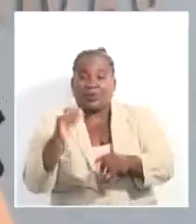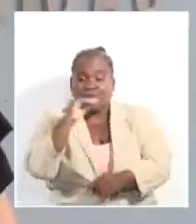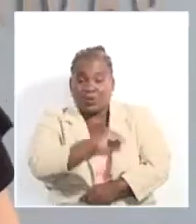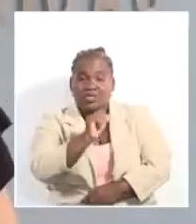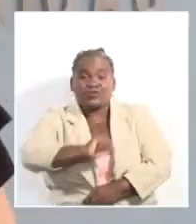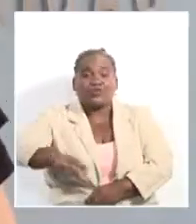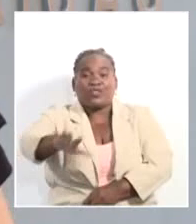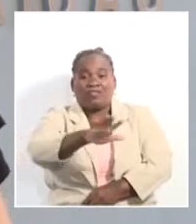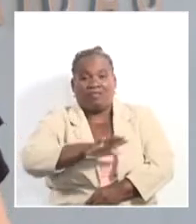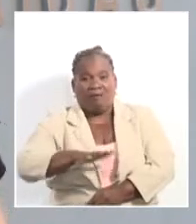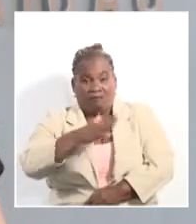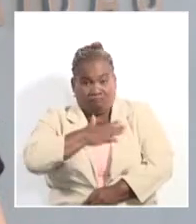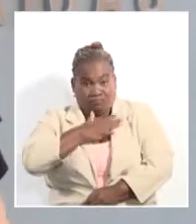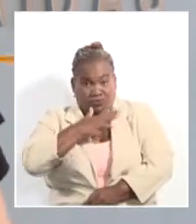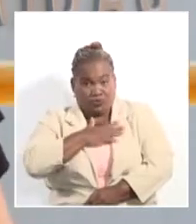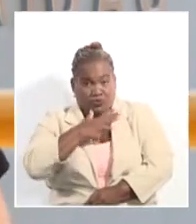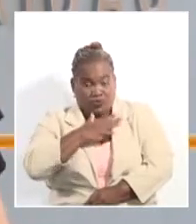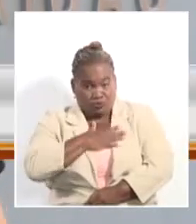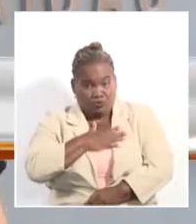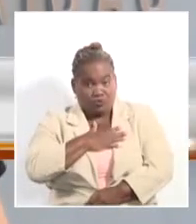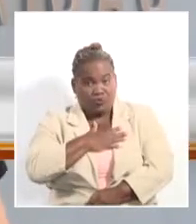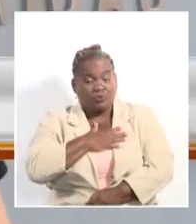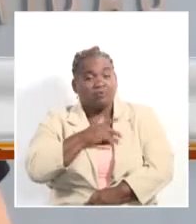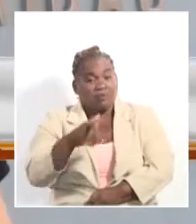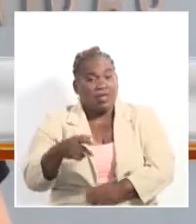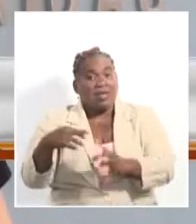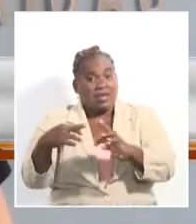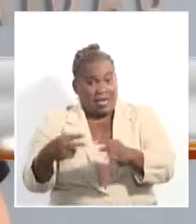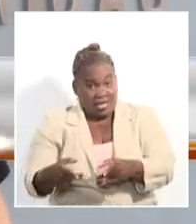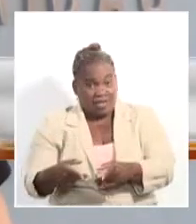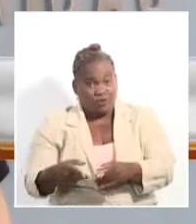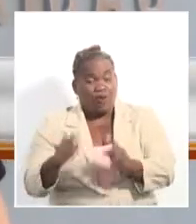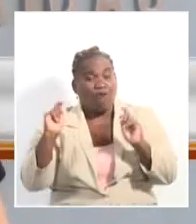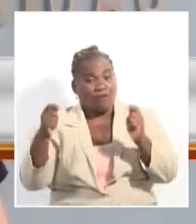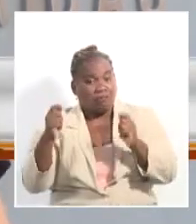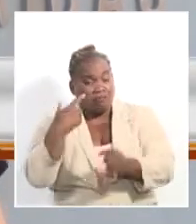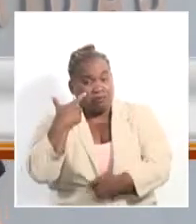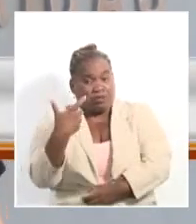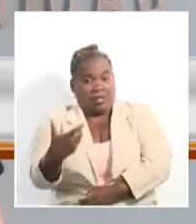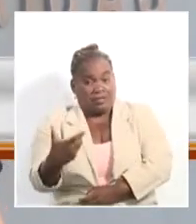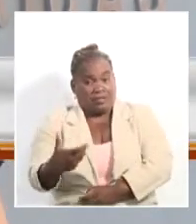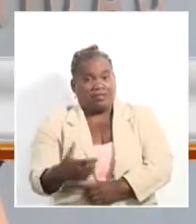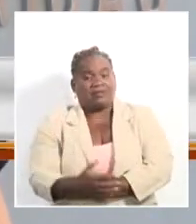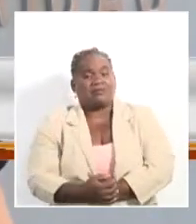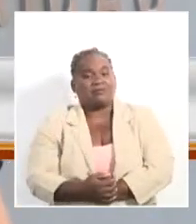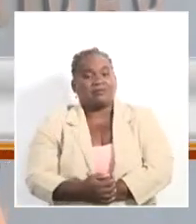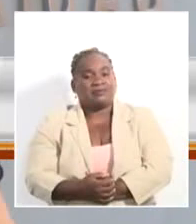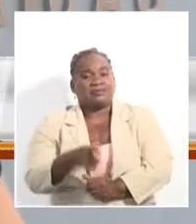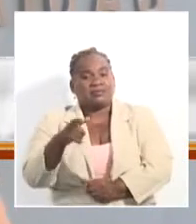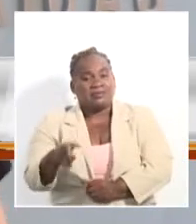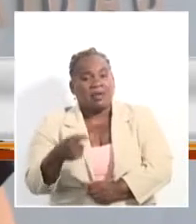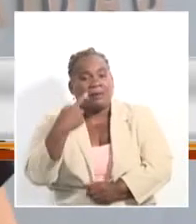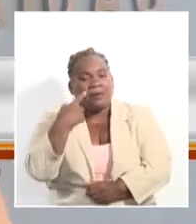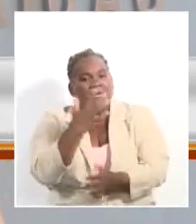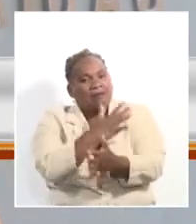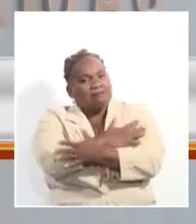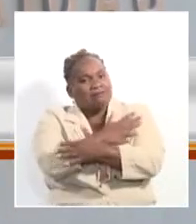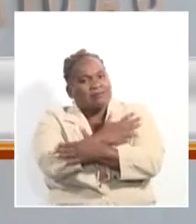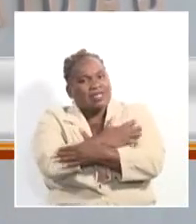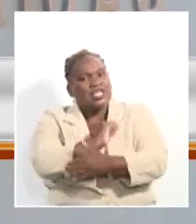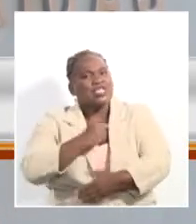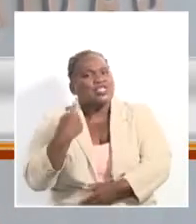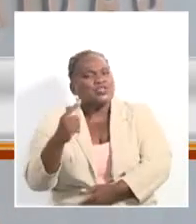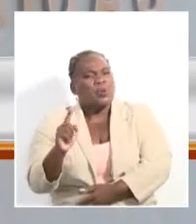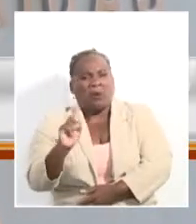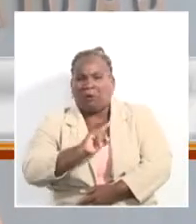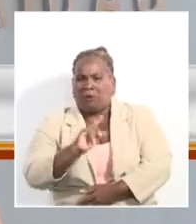nosotros, yo creo que, y para la creación del continente, creo que este regreso tiene realmente una especial significación. No solo por podernos volver a dar un abrazo, sino por proyectar